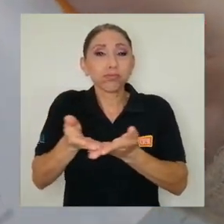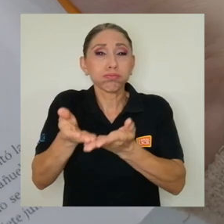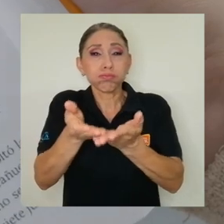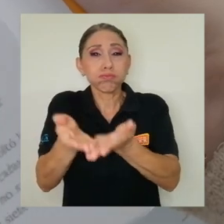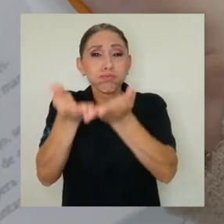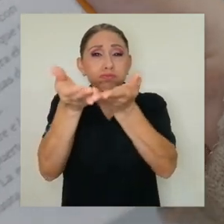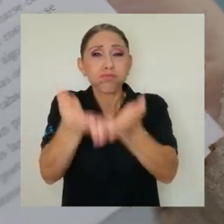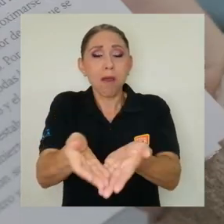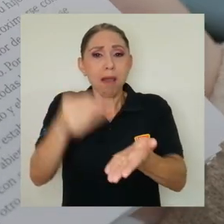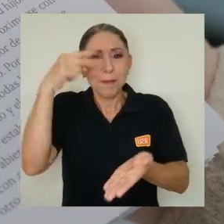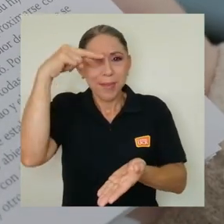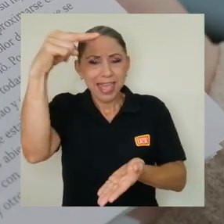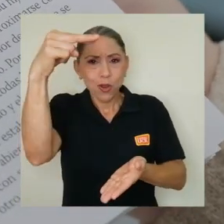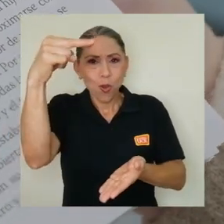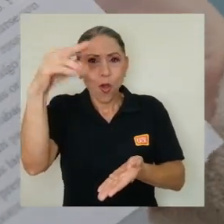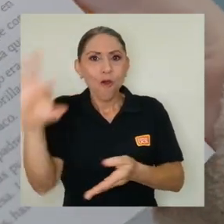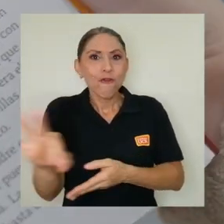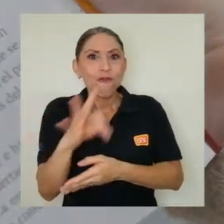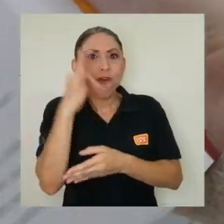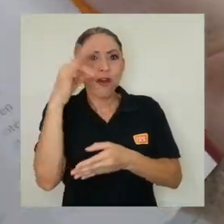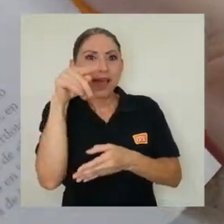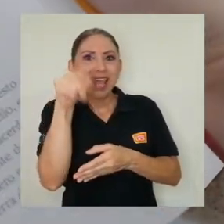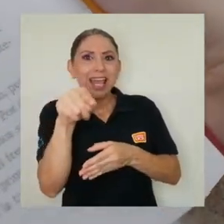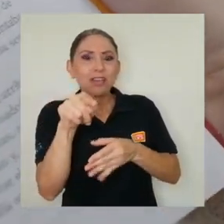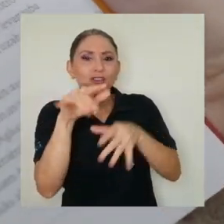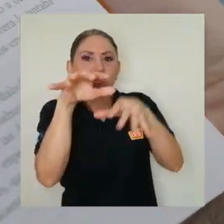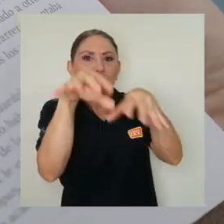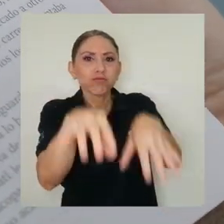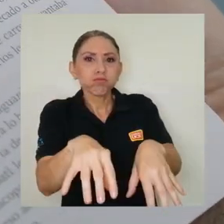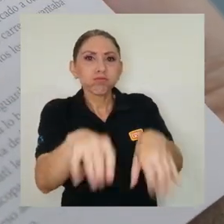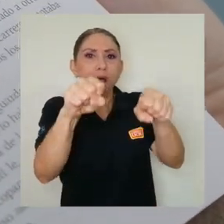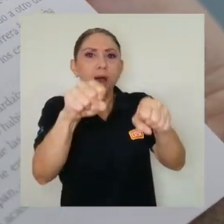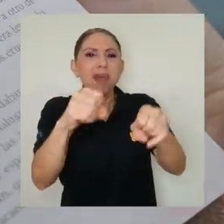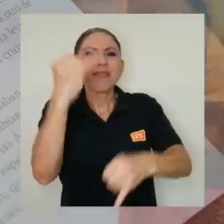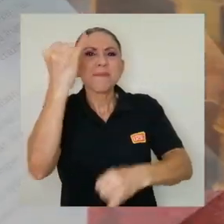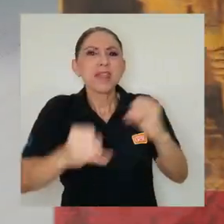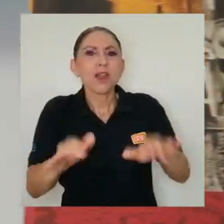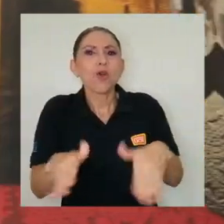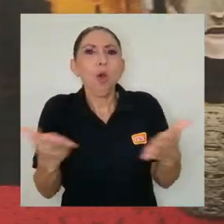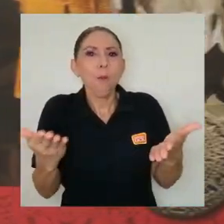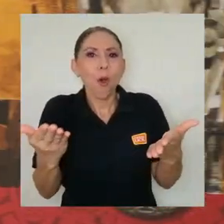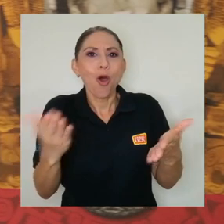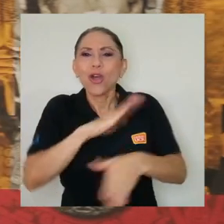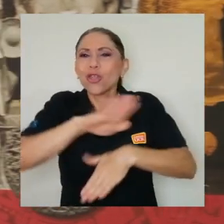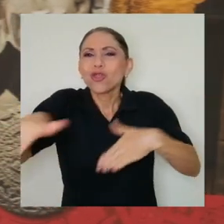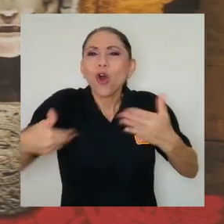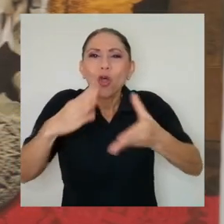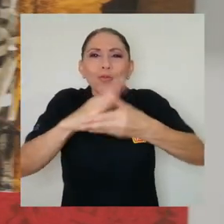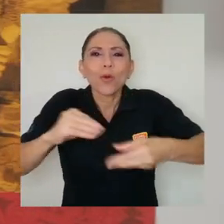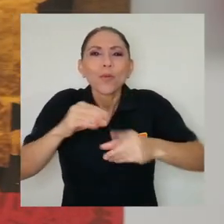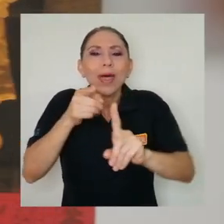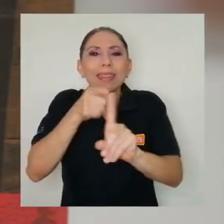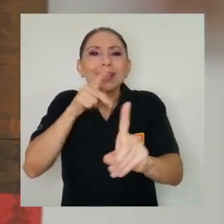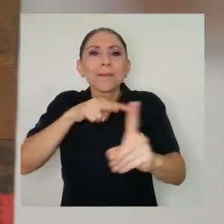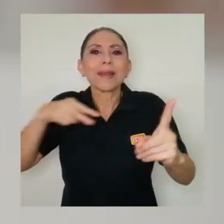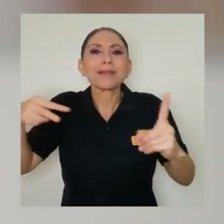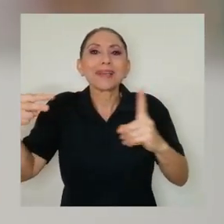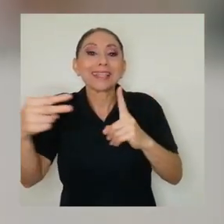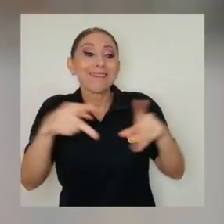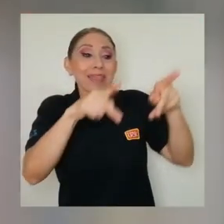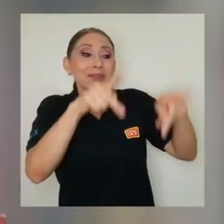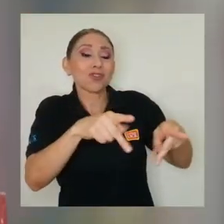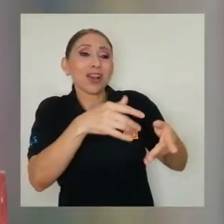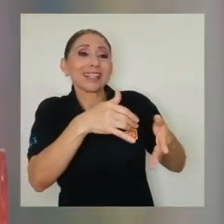la forma en la que se desarrolló la conquista y cómo la consumaron, todo desde la perspectiva de los vencidos.